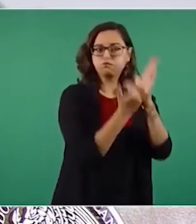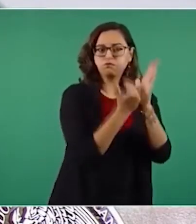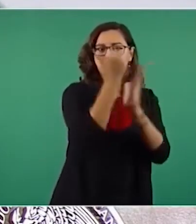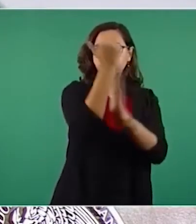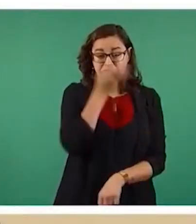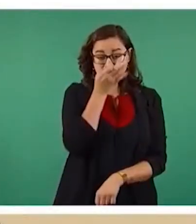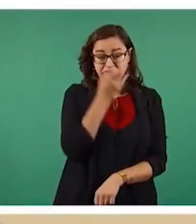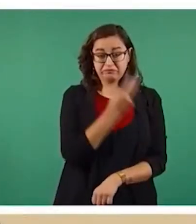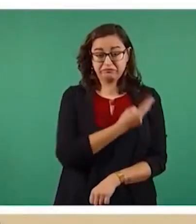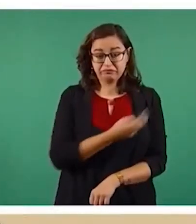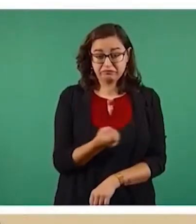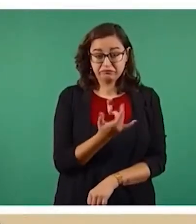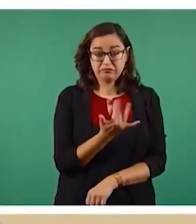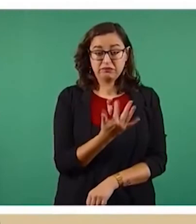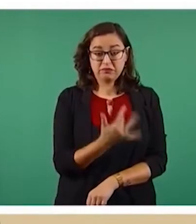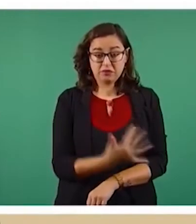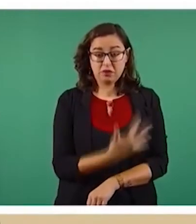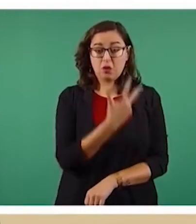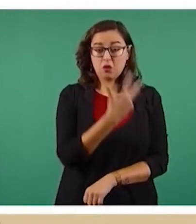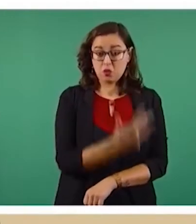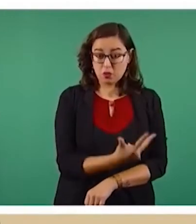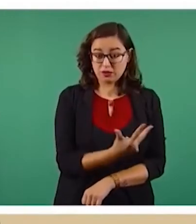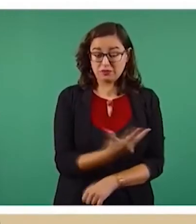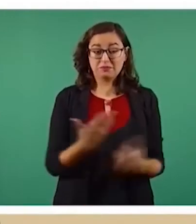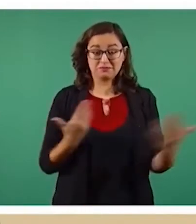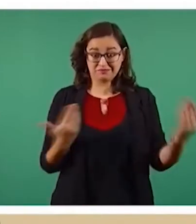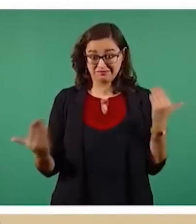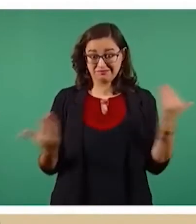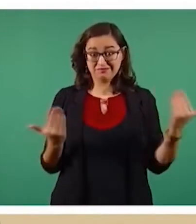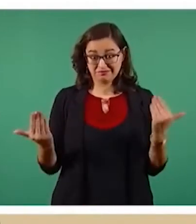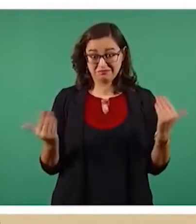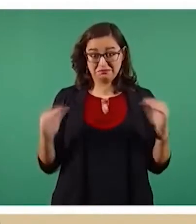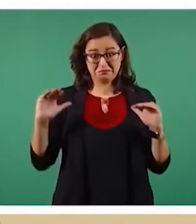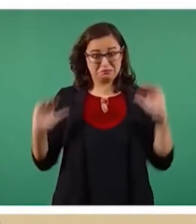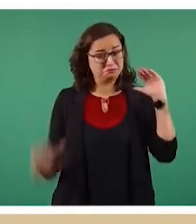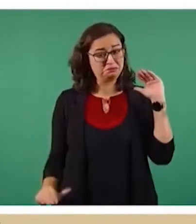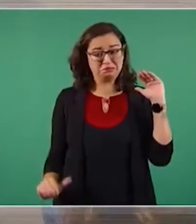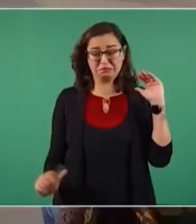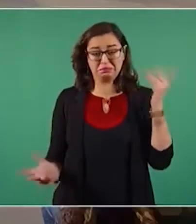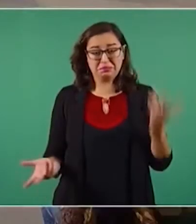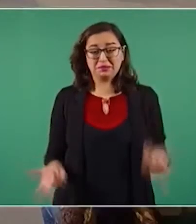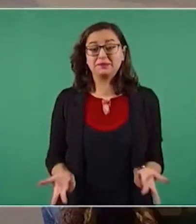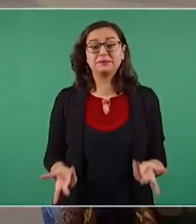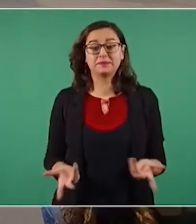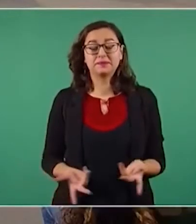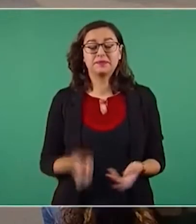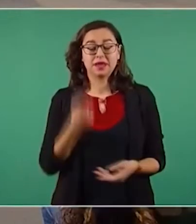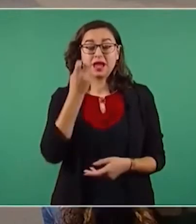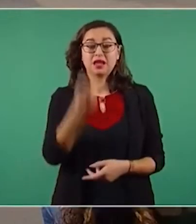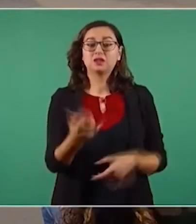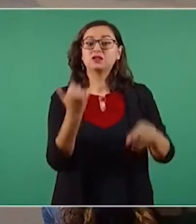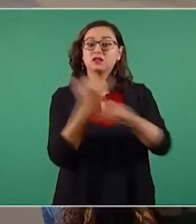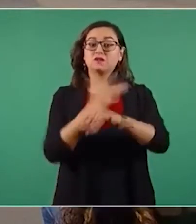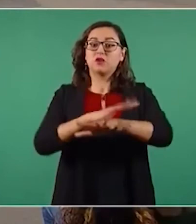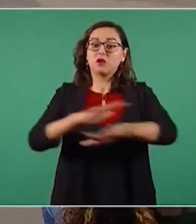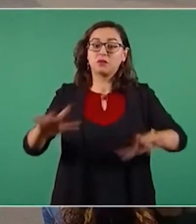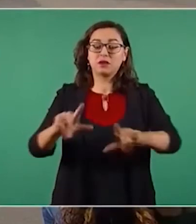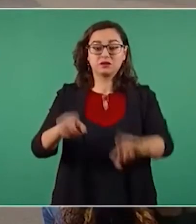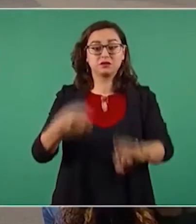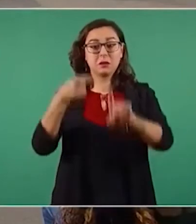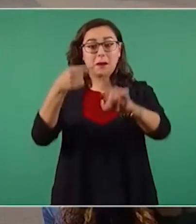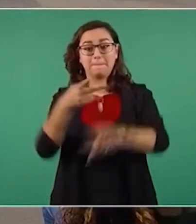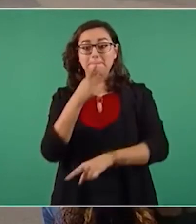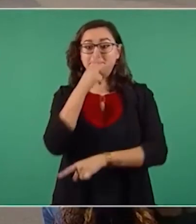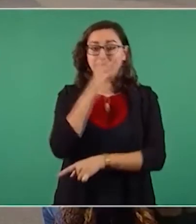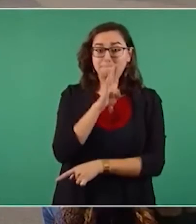diferencia de sólo 17 y 8, es decir, es una proporción mucho más grande. El mensaje clave para padres, madres de familia